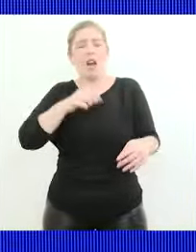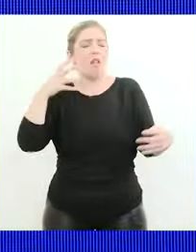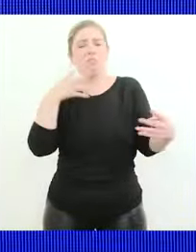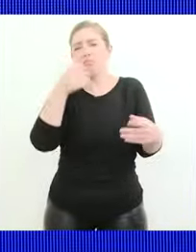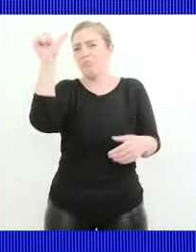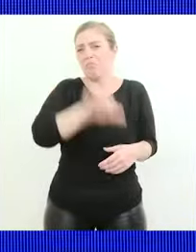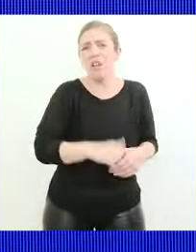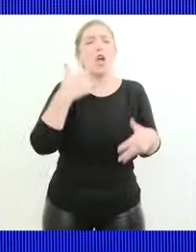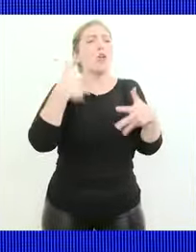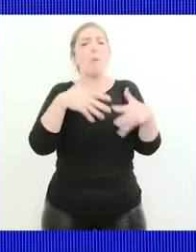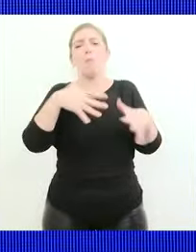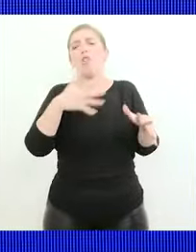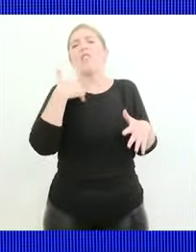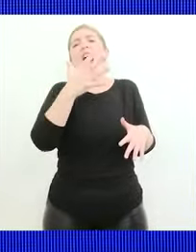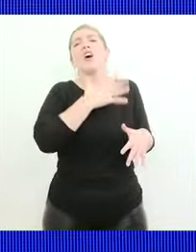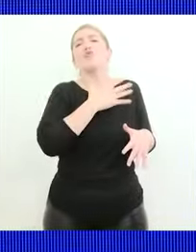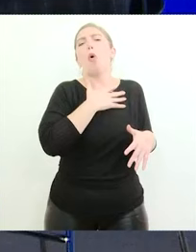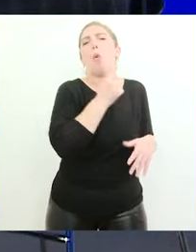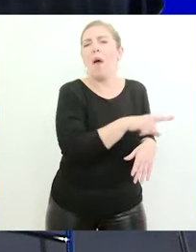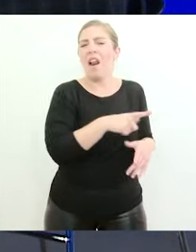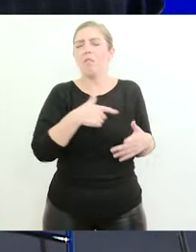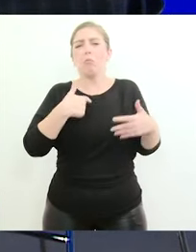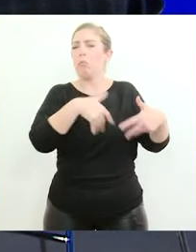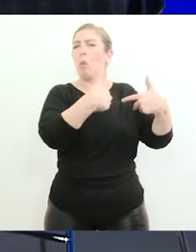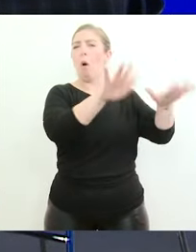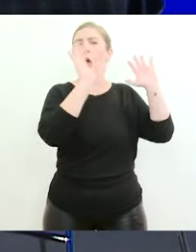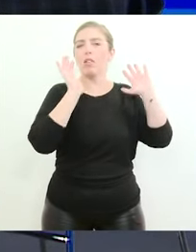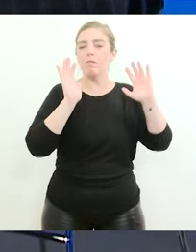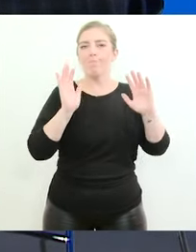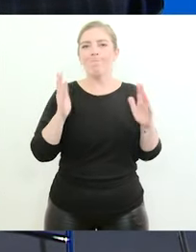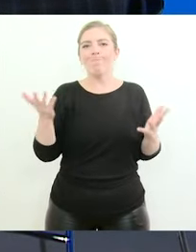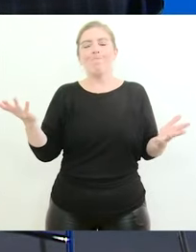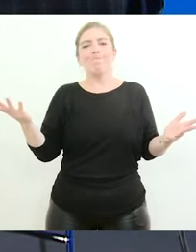soberanía y no importa yo creo